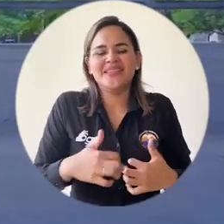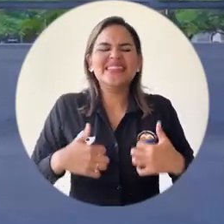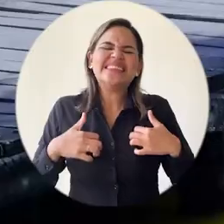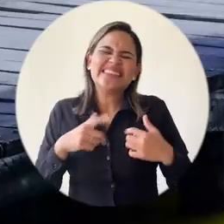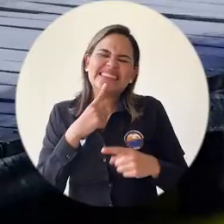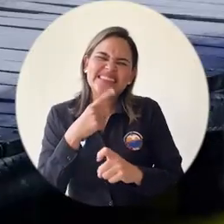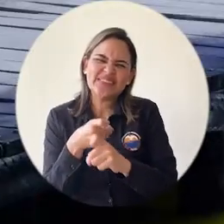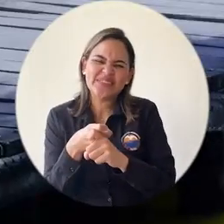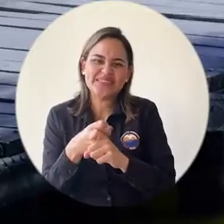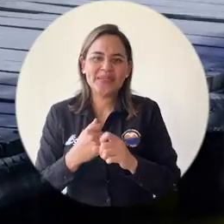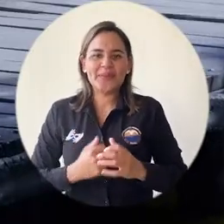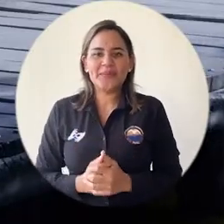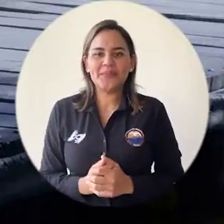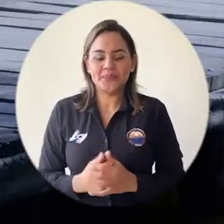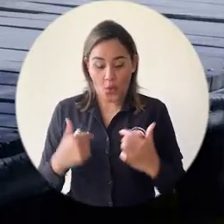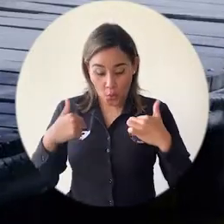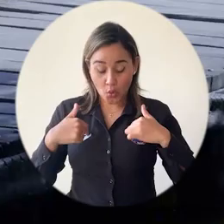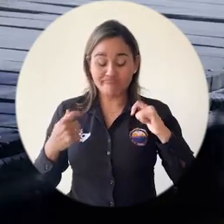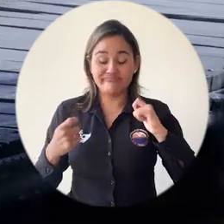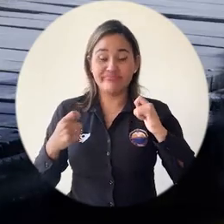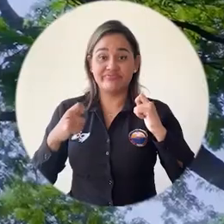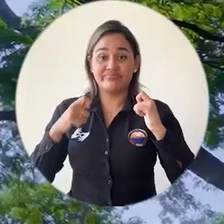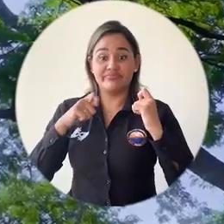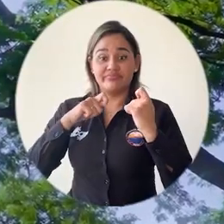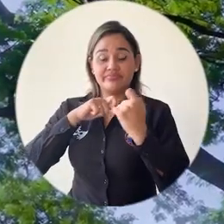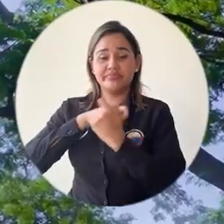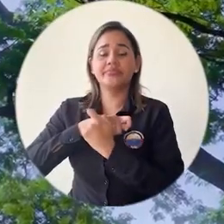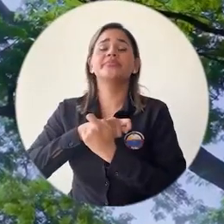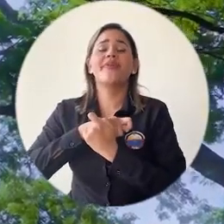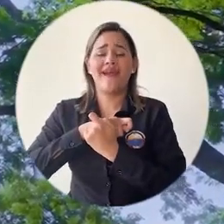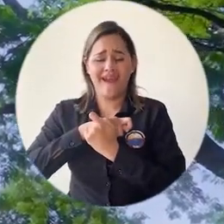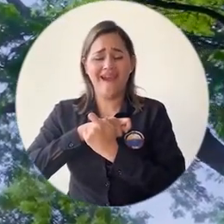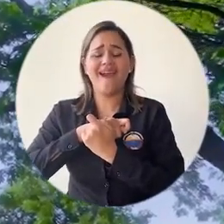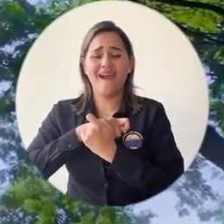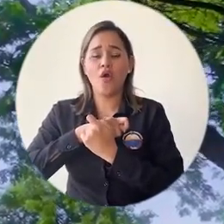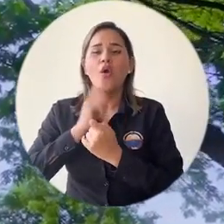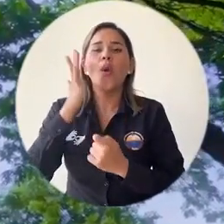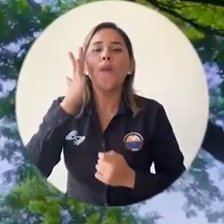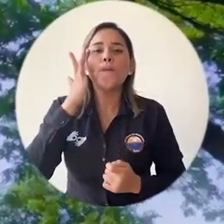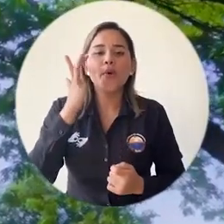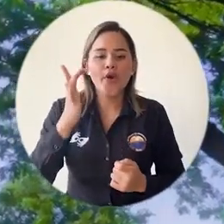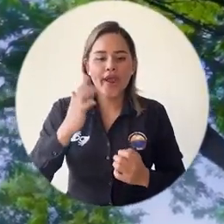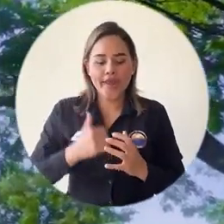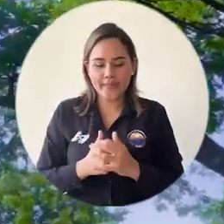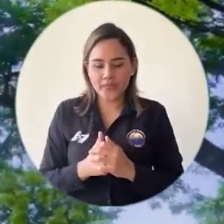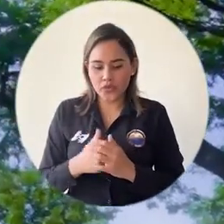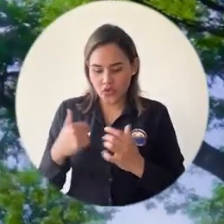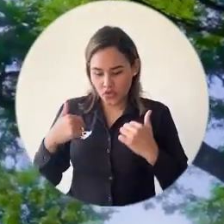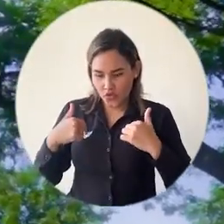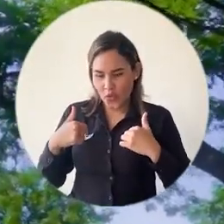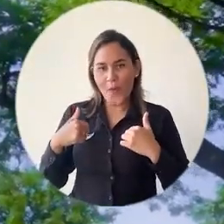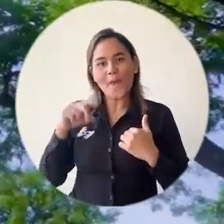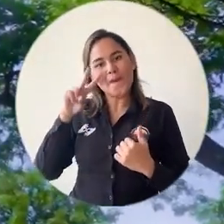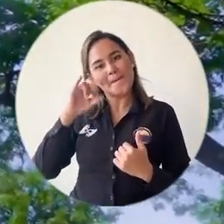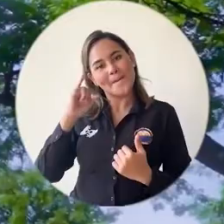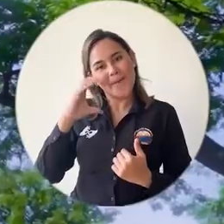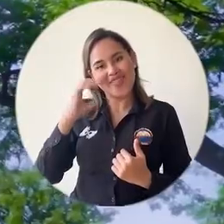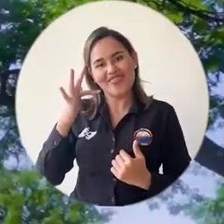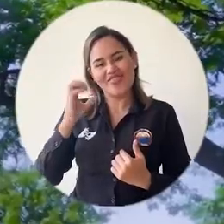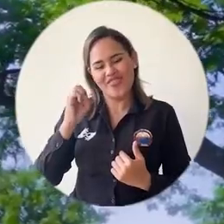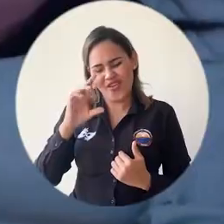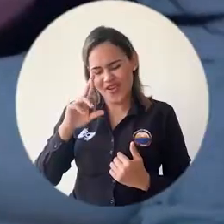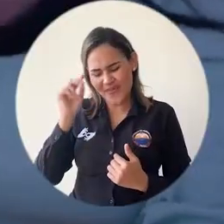Como he cambiado, he cambiado rotundamente porque mi Víctor hace seis años era inseguro,